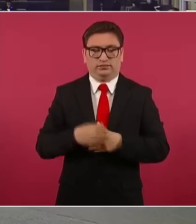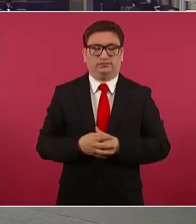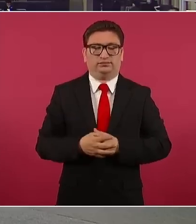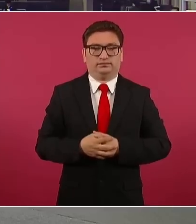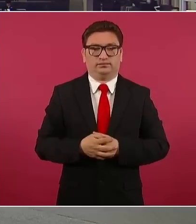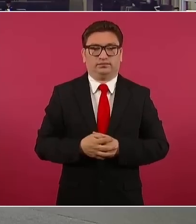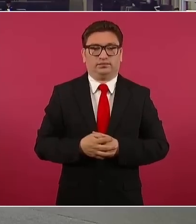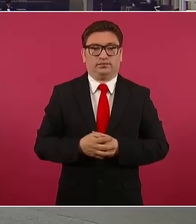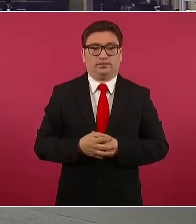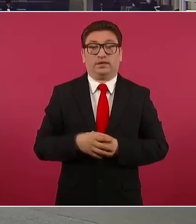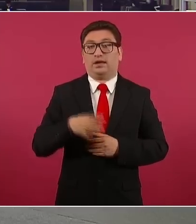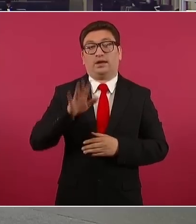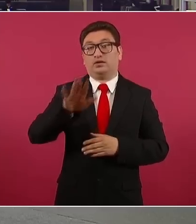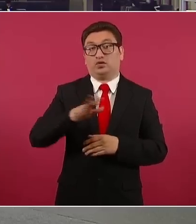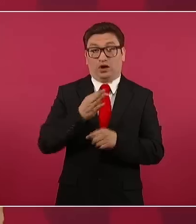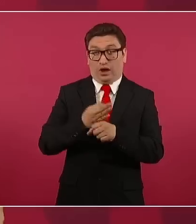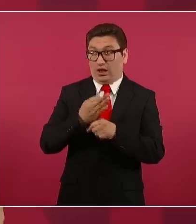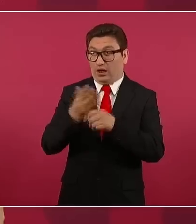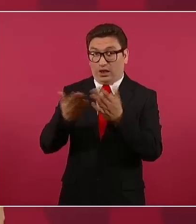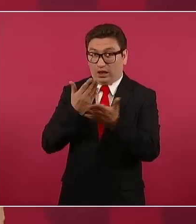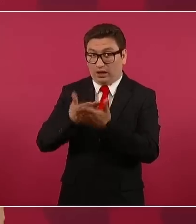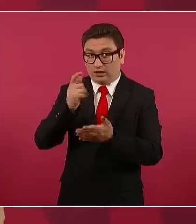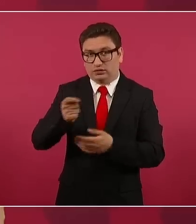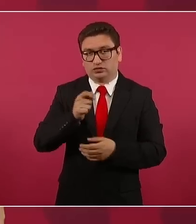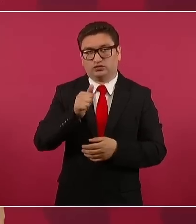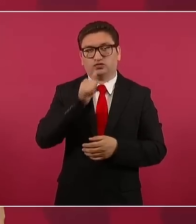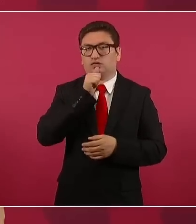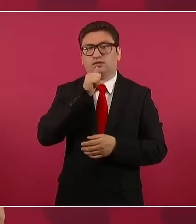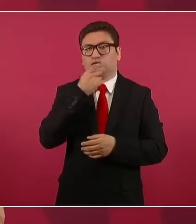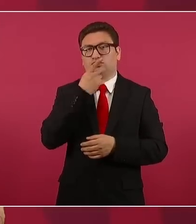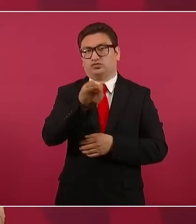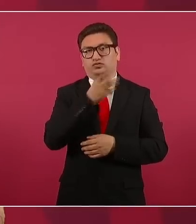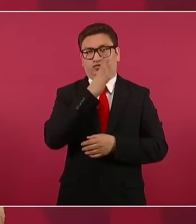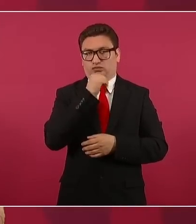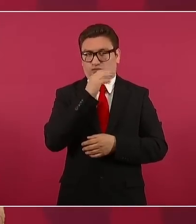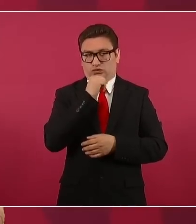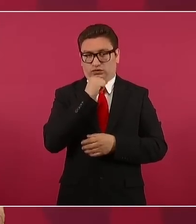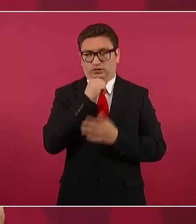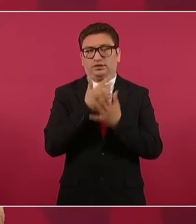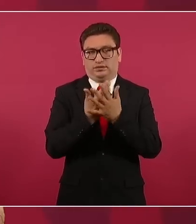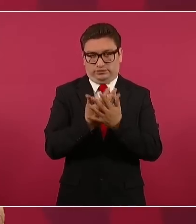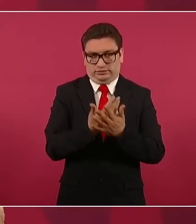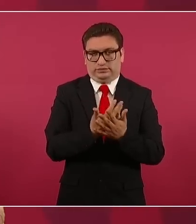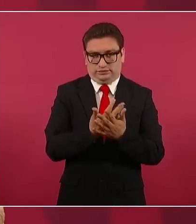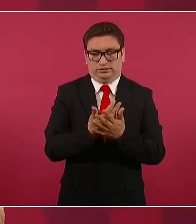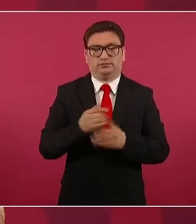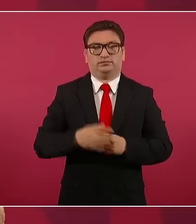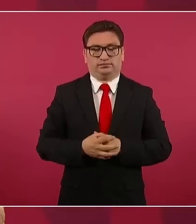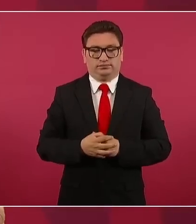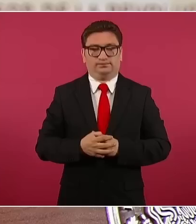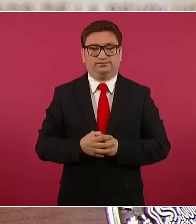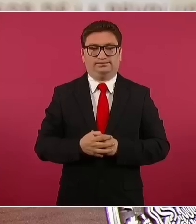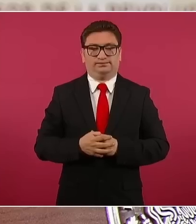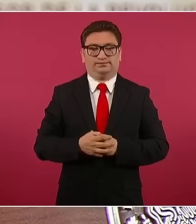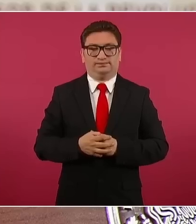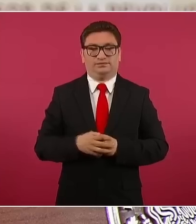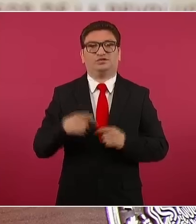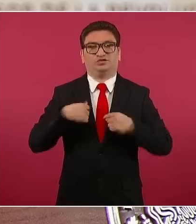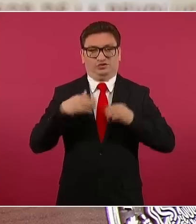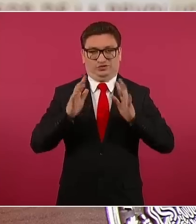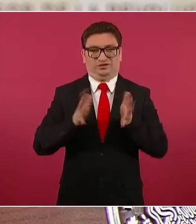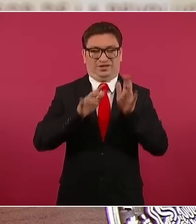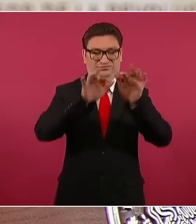Es que no me puedo adelantar, ya tengo el